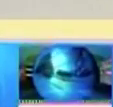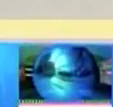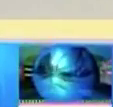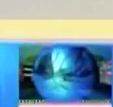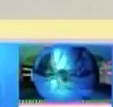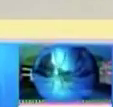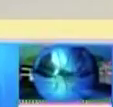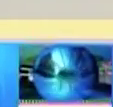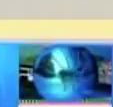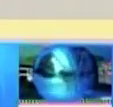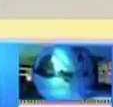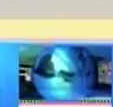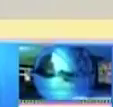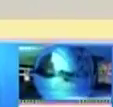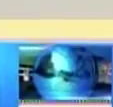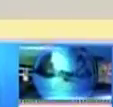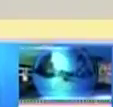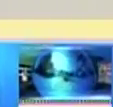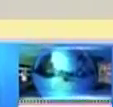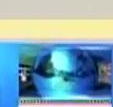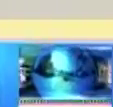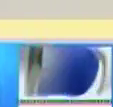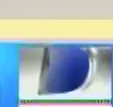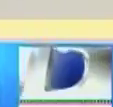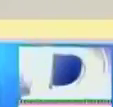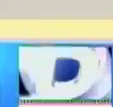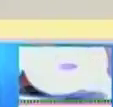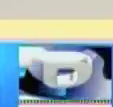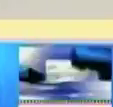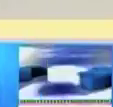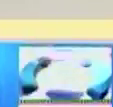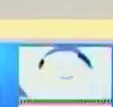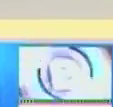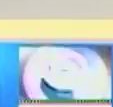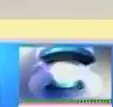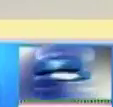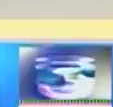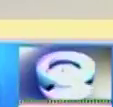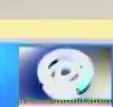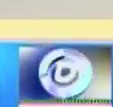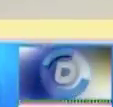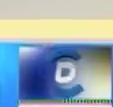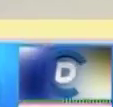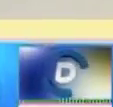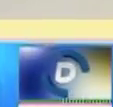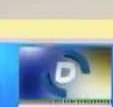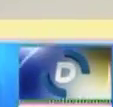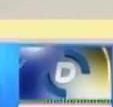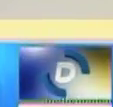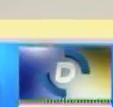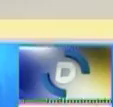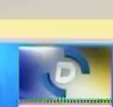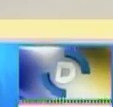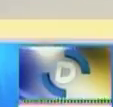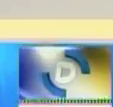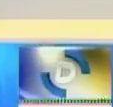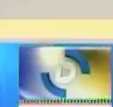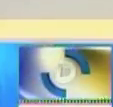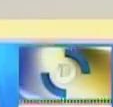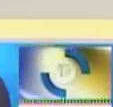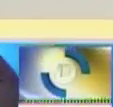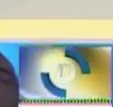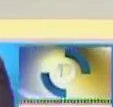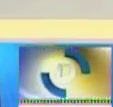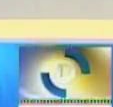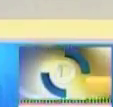especial, ya nos va adelantando ese video También está por ahí nuestro intérprete de lengua de señas, Mabel Maratínez Cuando sí lo disponga nuestro director del día de hoy Le damos la